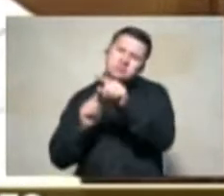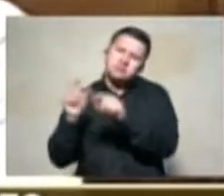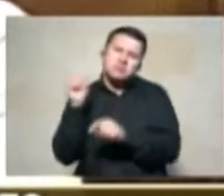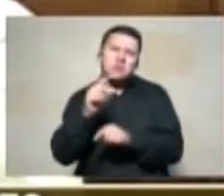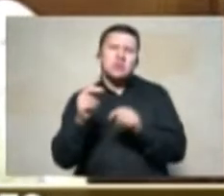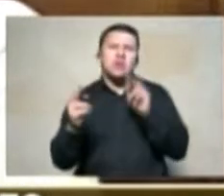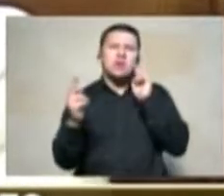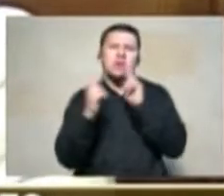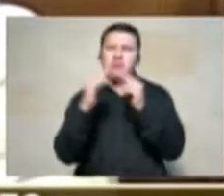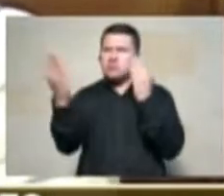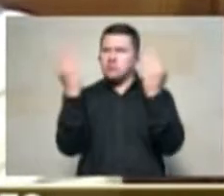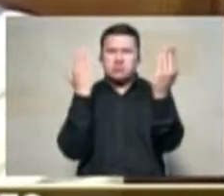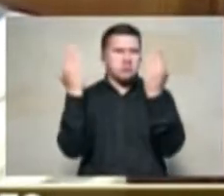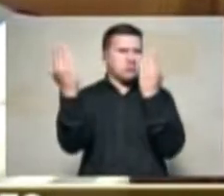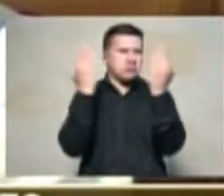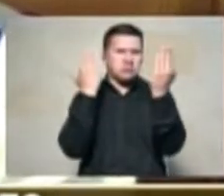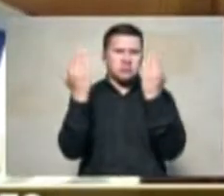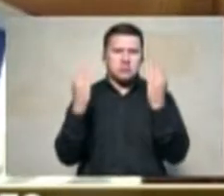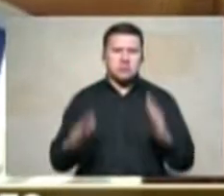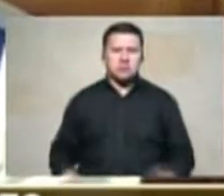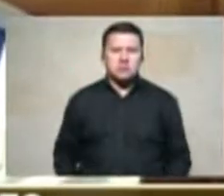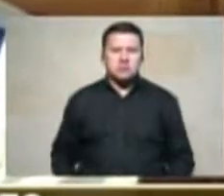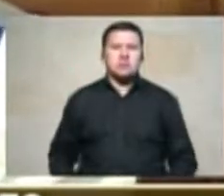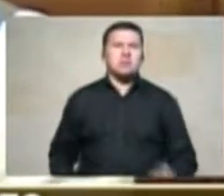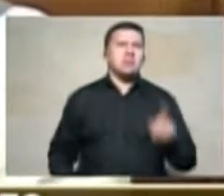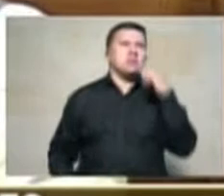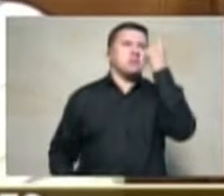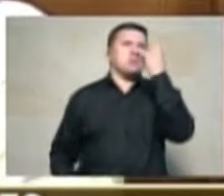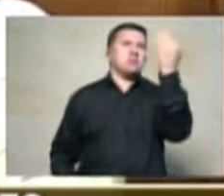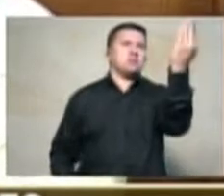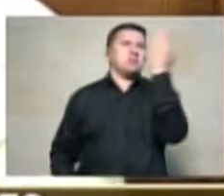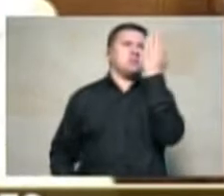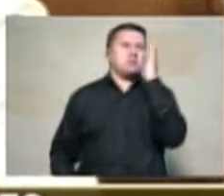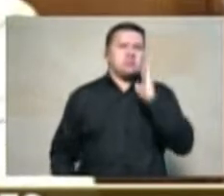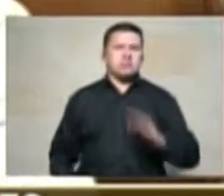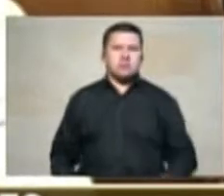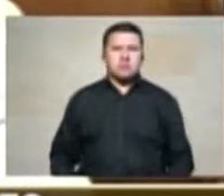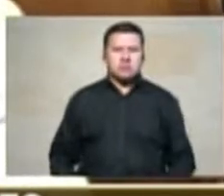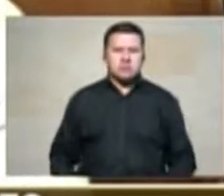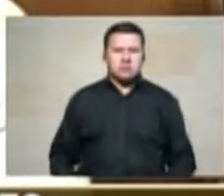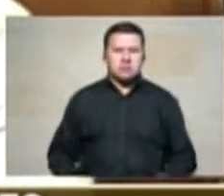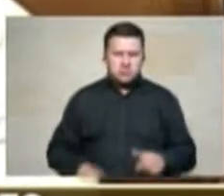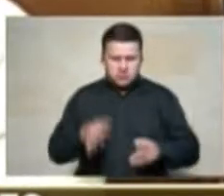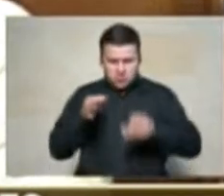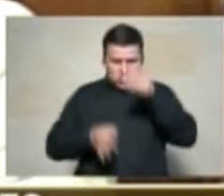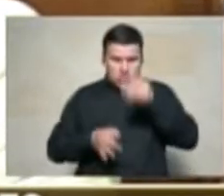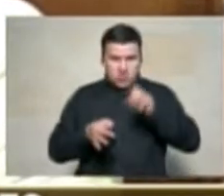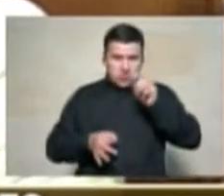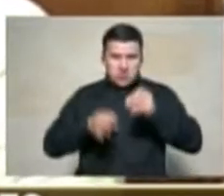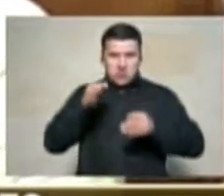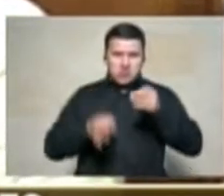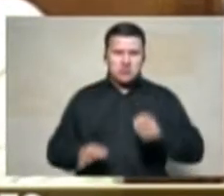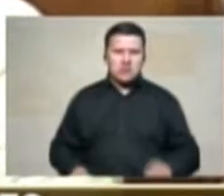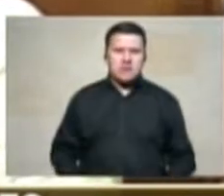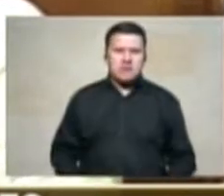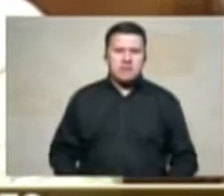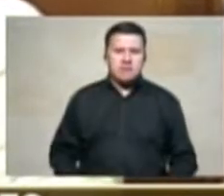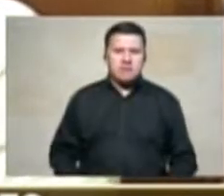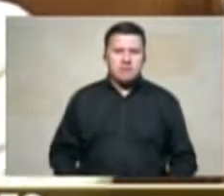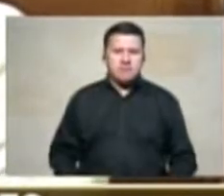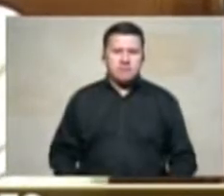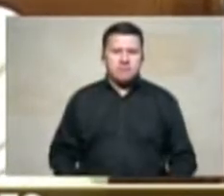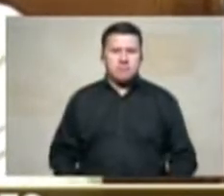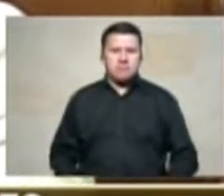conocer las dos caras y acá solo se nos presenta una cara para poder hacer un juicio incluso de